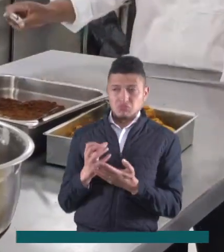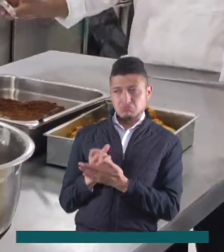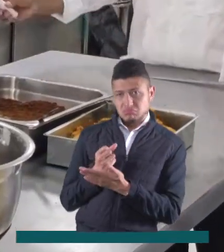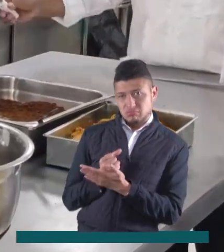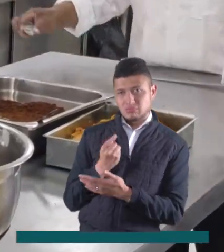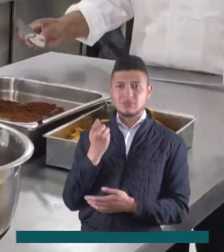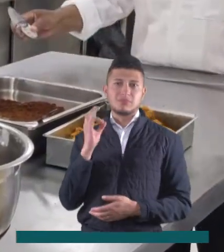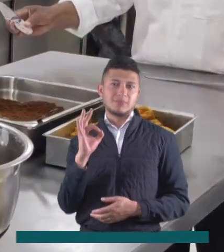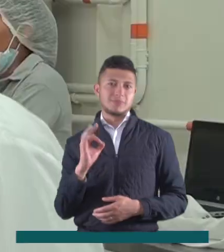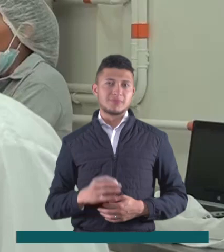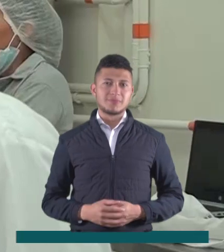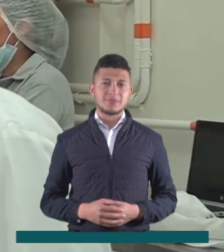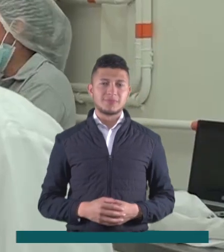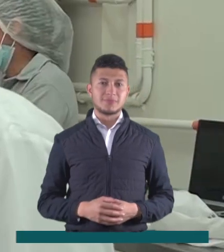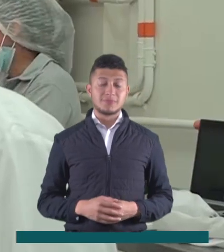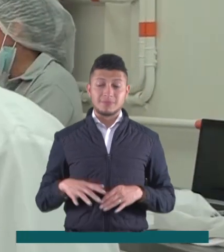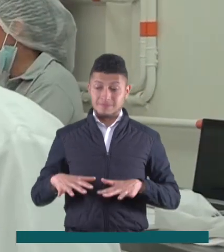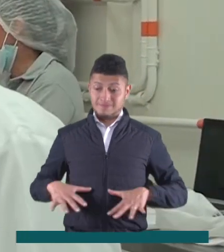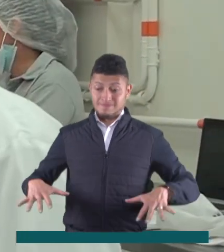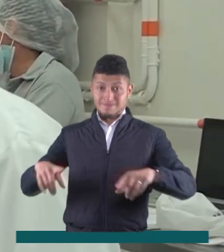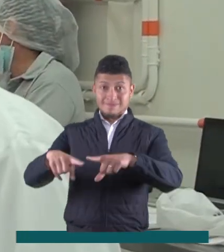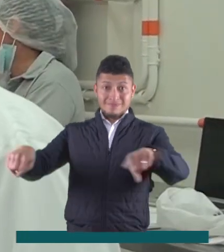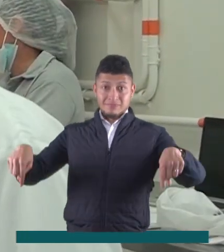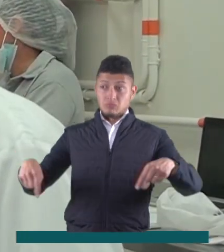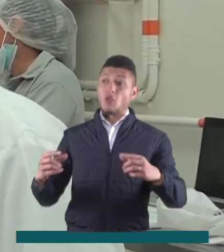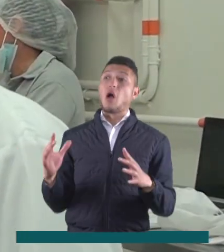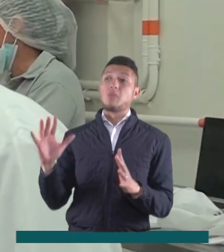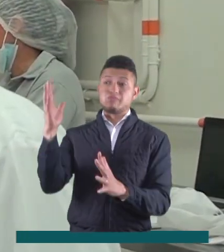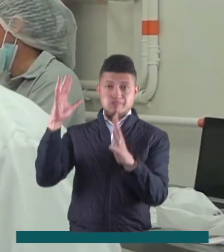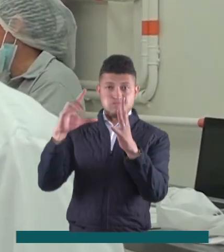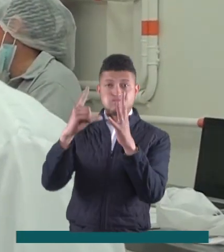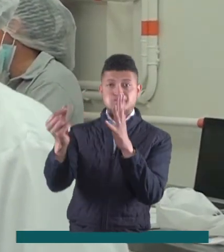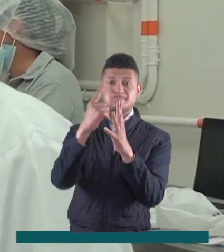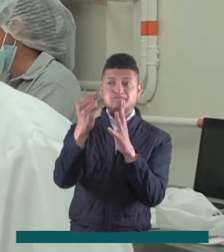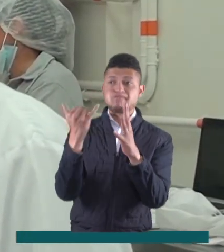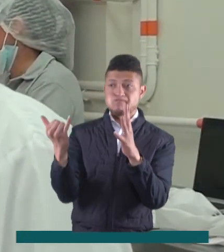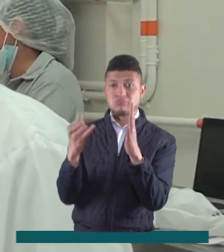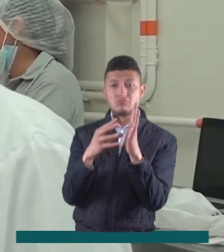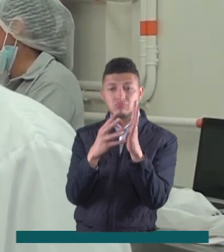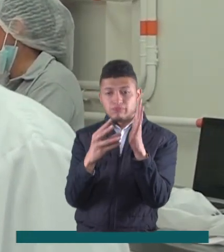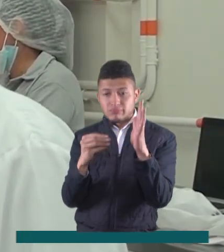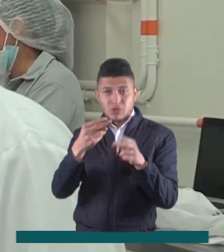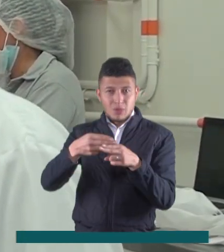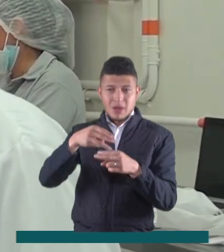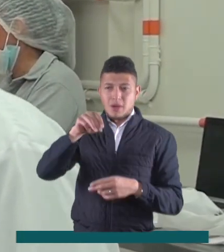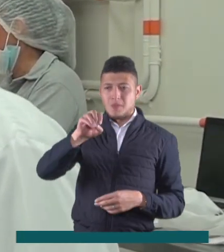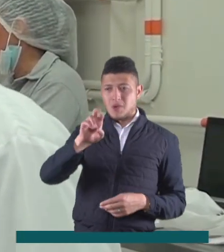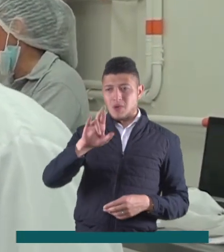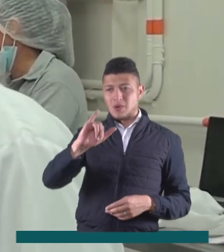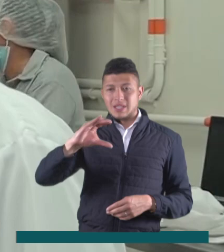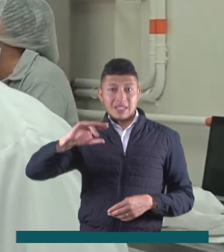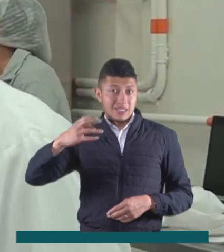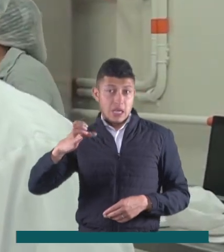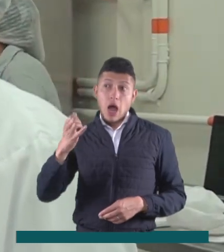mientras generan ingresos. Tenemos en nuestros predios moriche entonces quisimos aprovechar